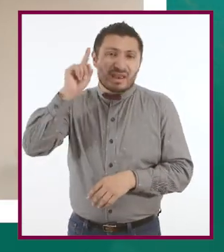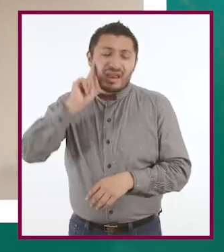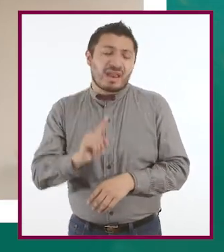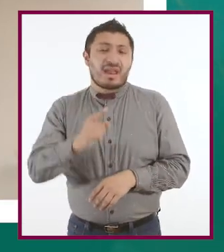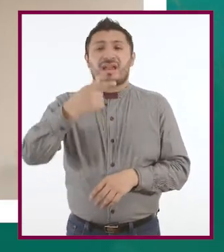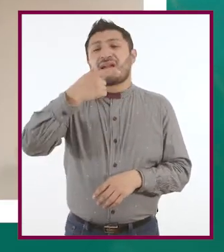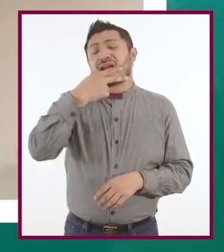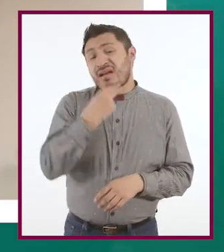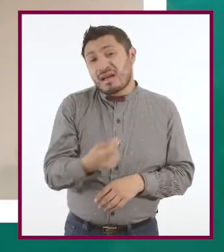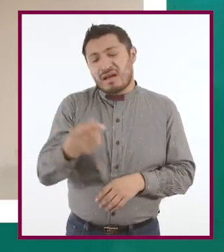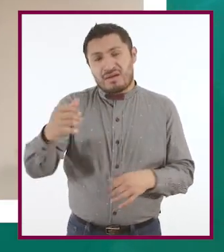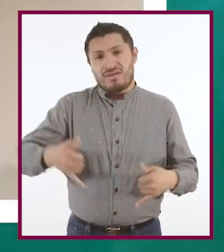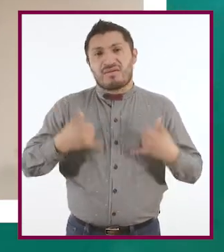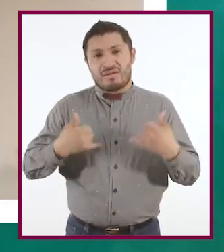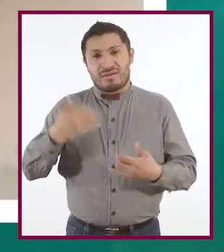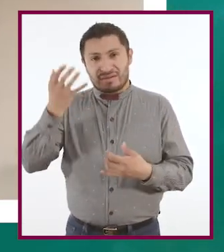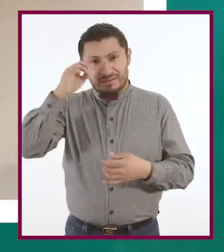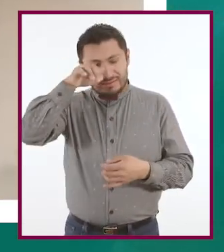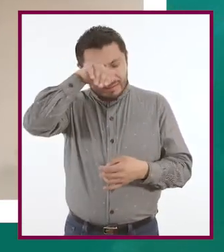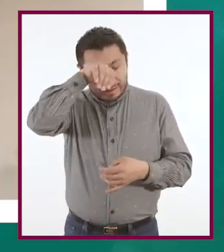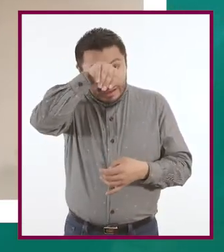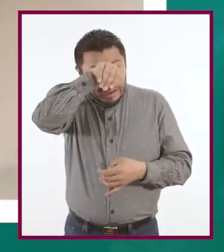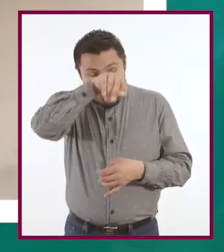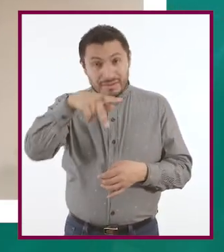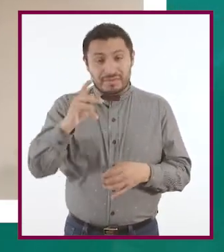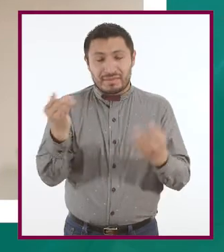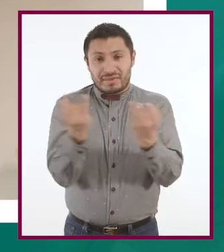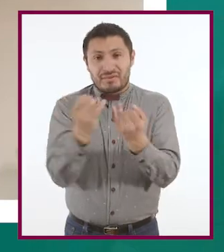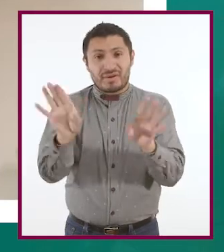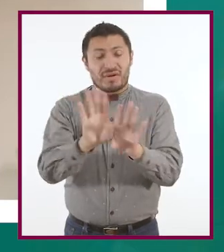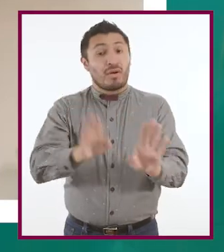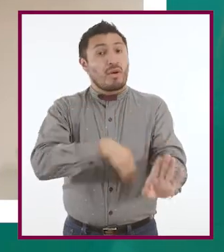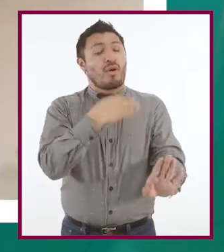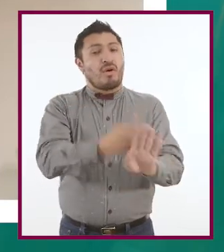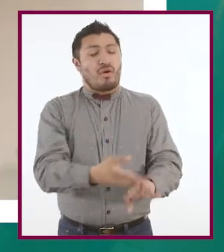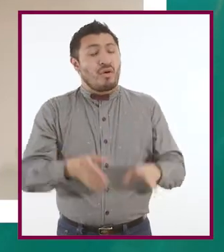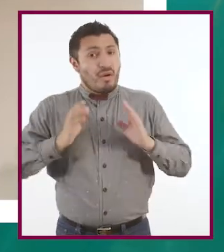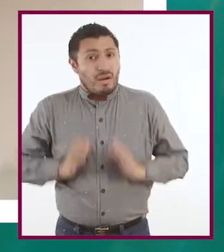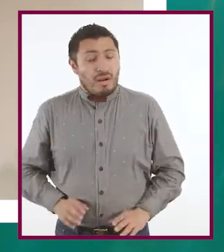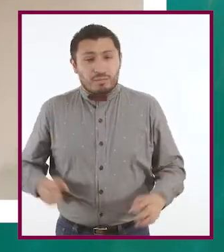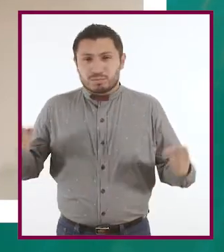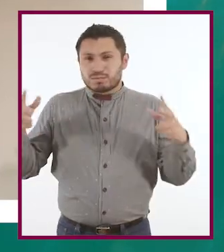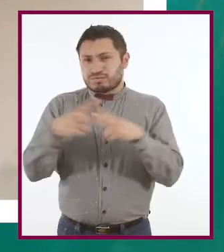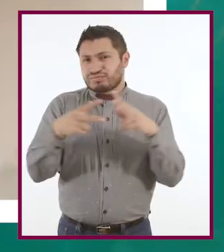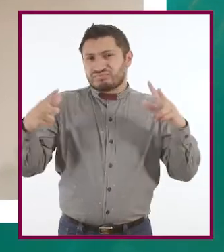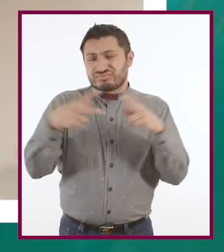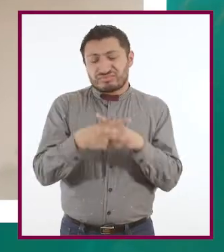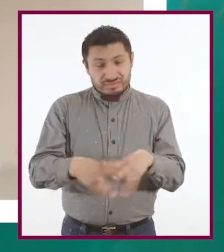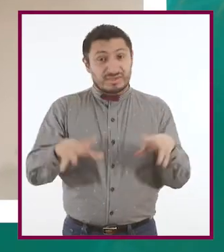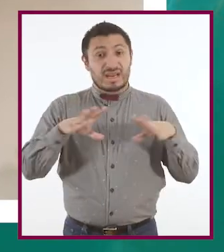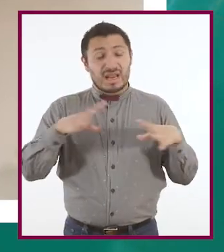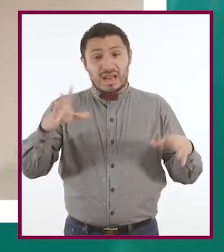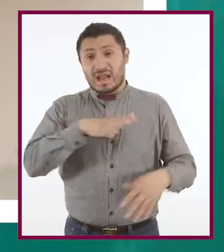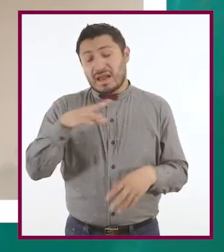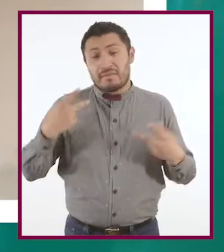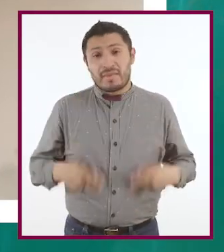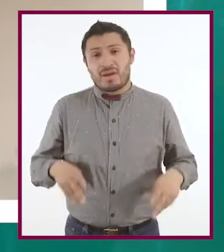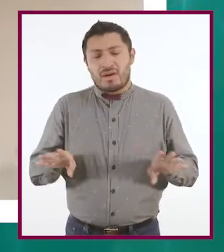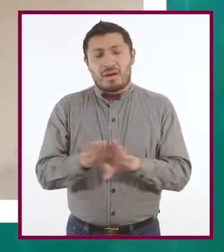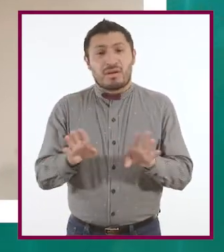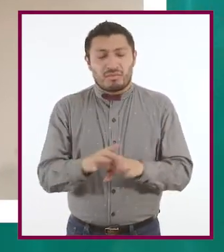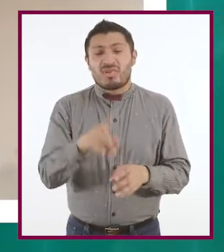adolescente, pero también han llegado a transgresiones físicas. Hay quien eleva estas prácticas,